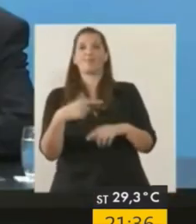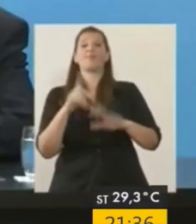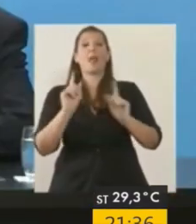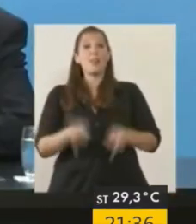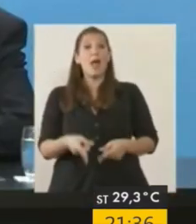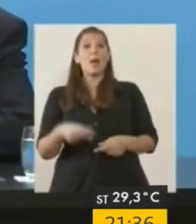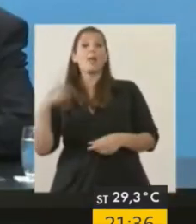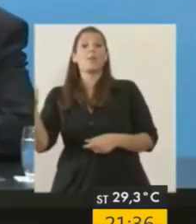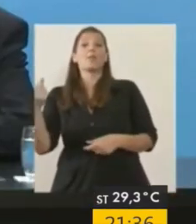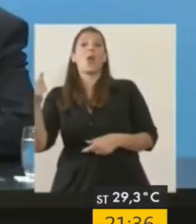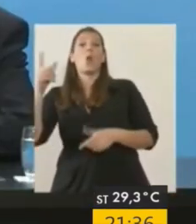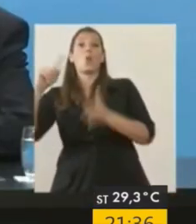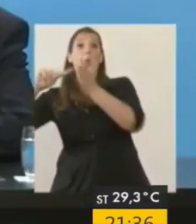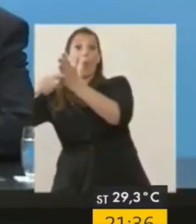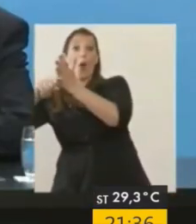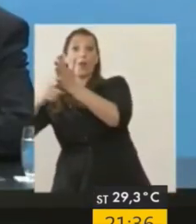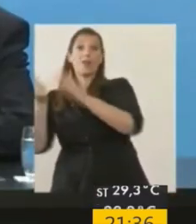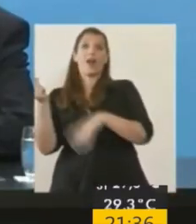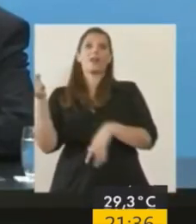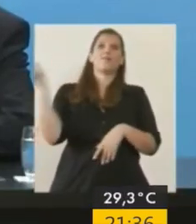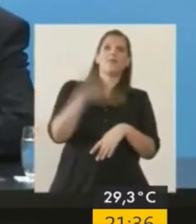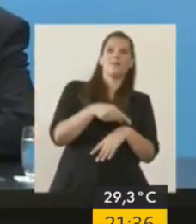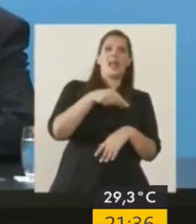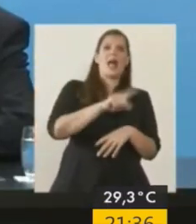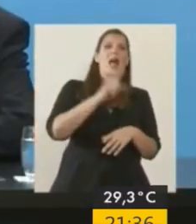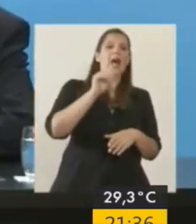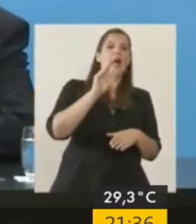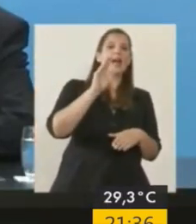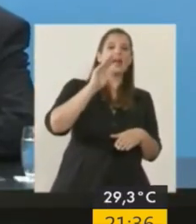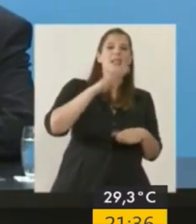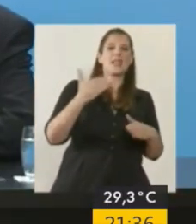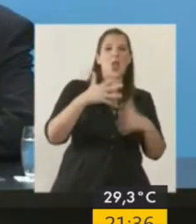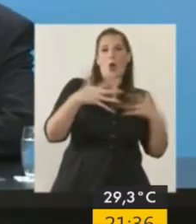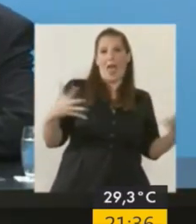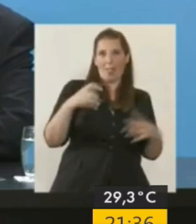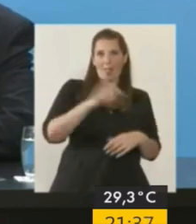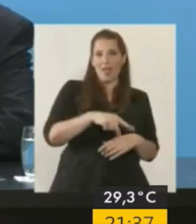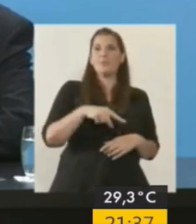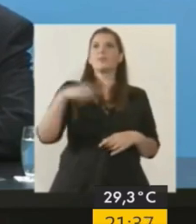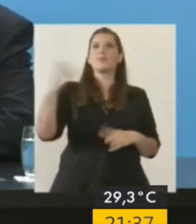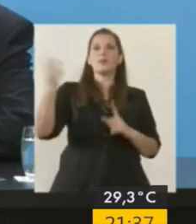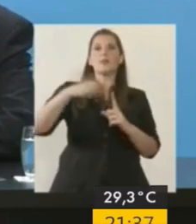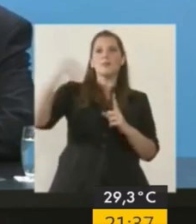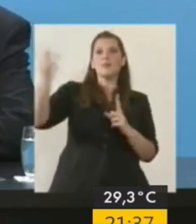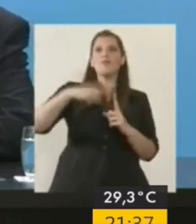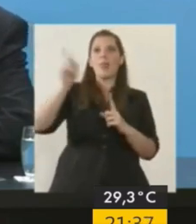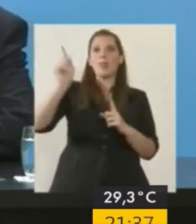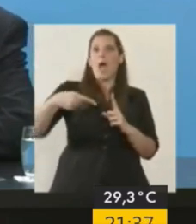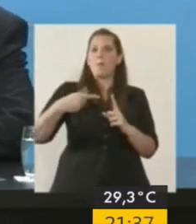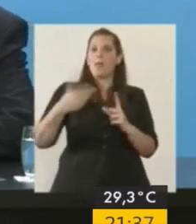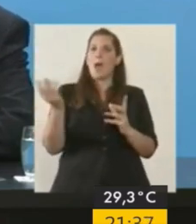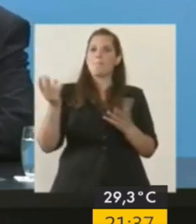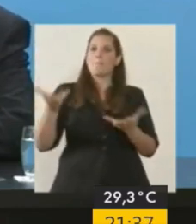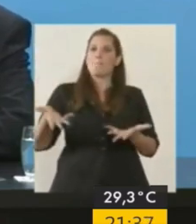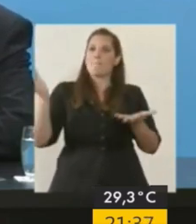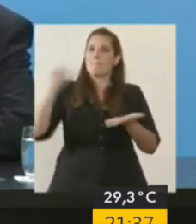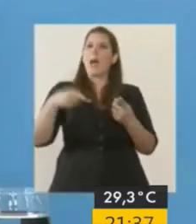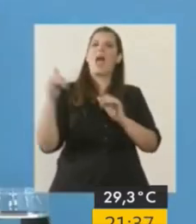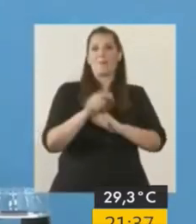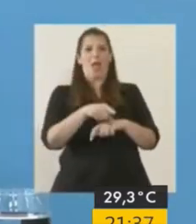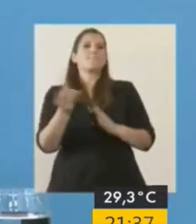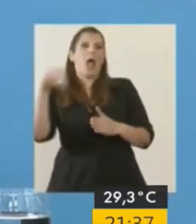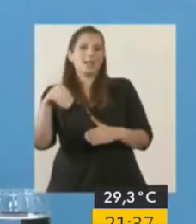Grande, estamos aumentando los asientos ofrecidos y más espacio para el traslado de cargas, cambiando.